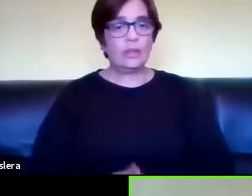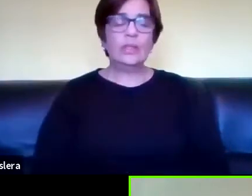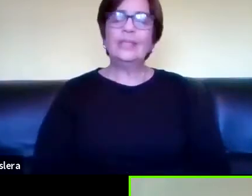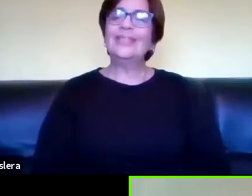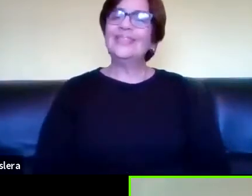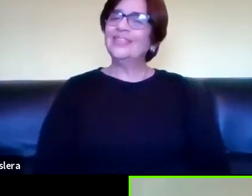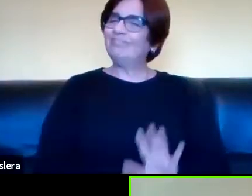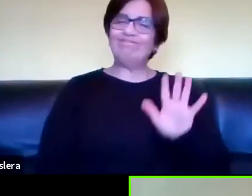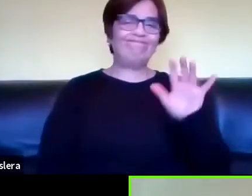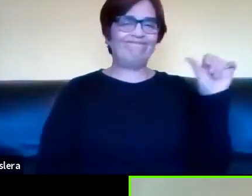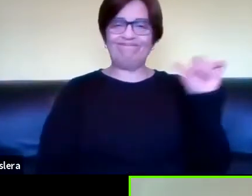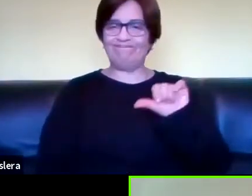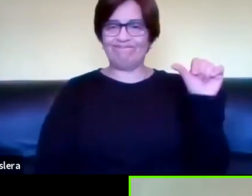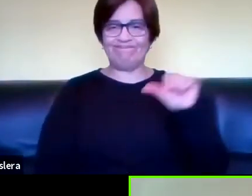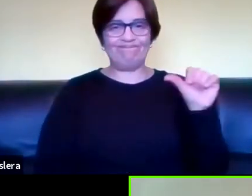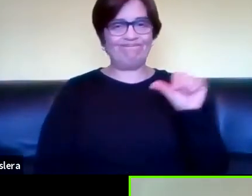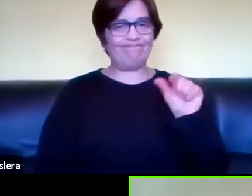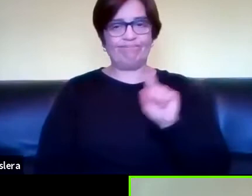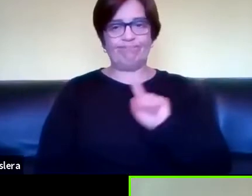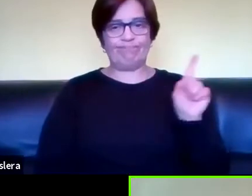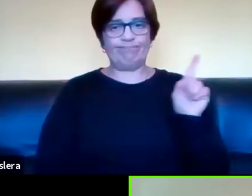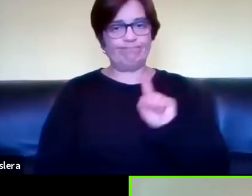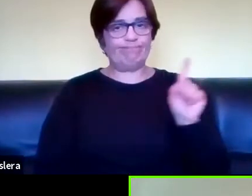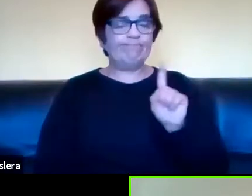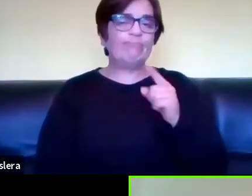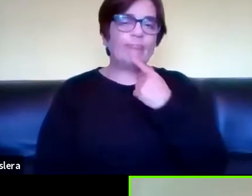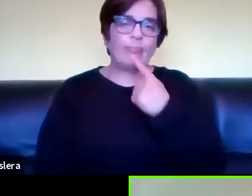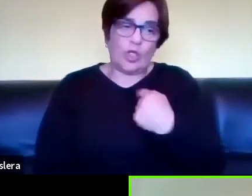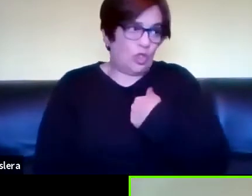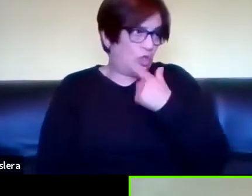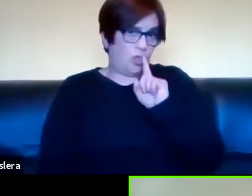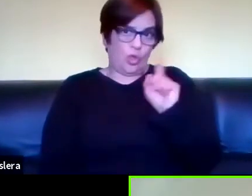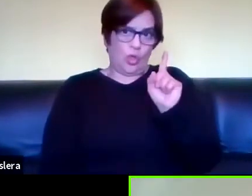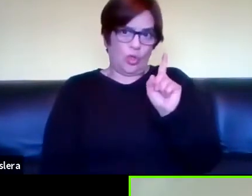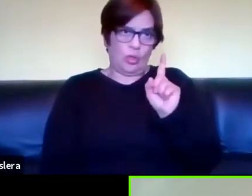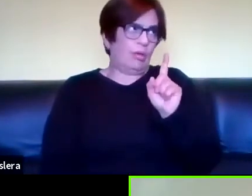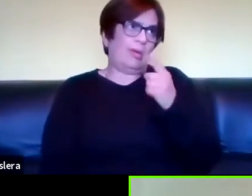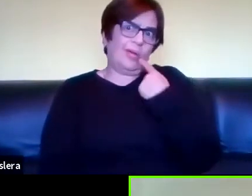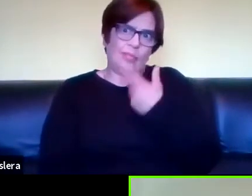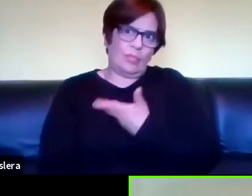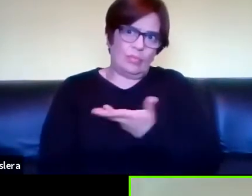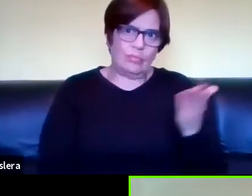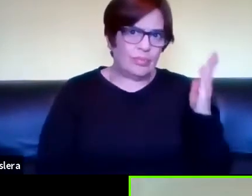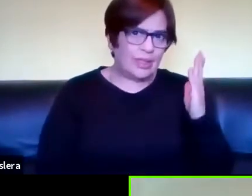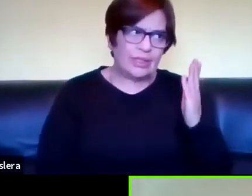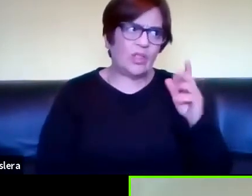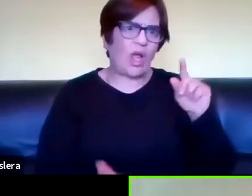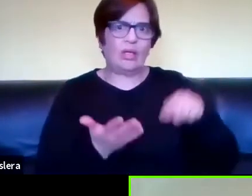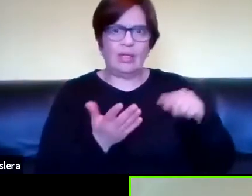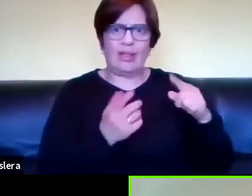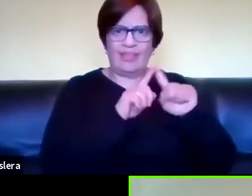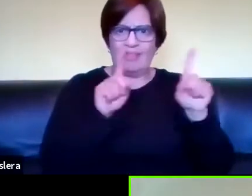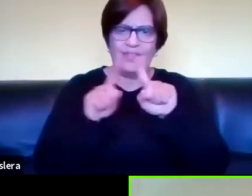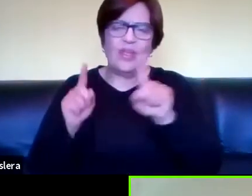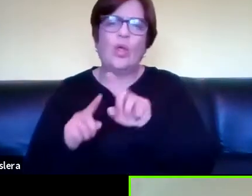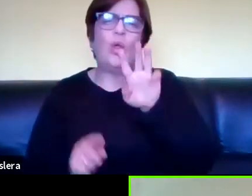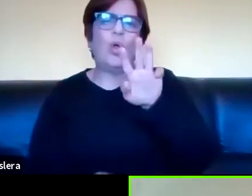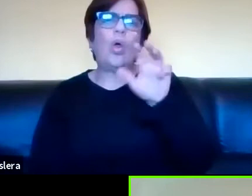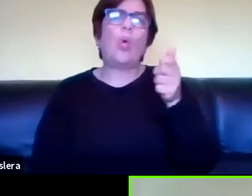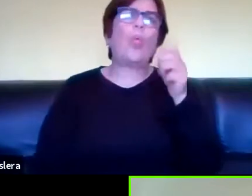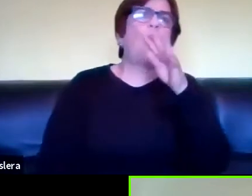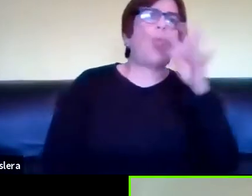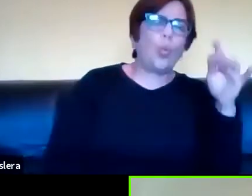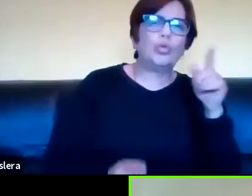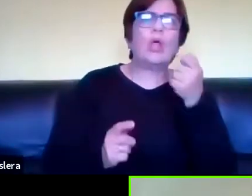no alcanza no alcanza y esto no lo digo yo lo traigo de varios autores como Woody Watt Olson